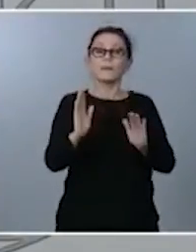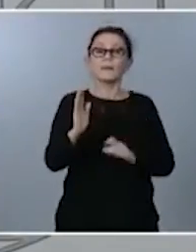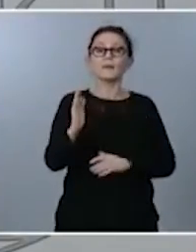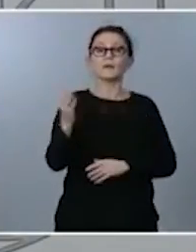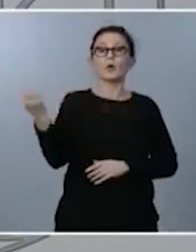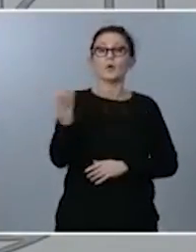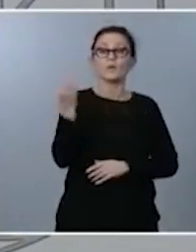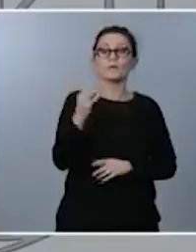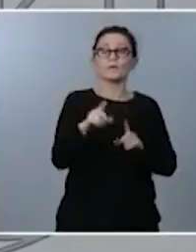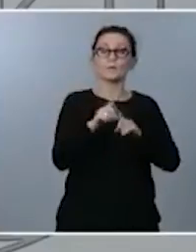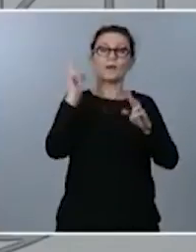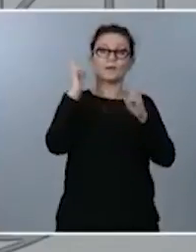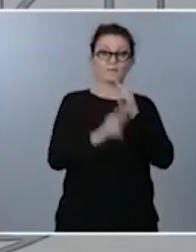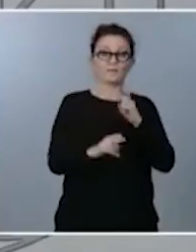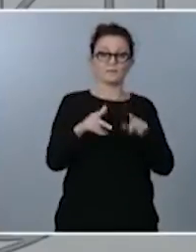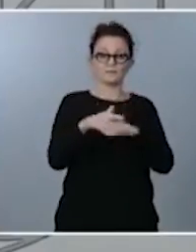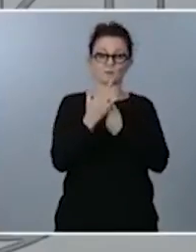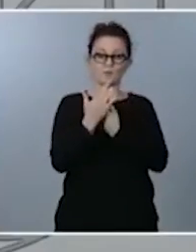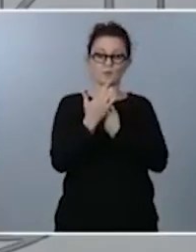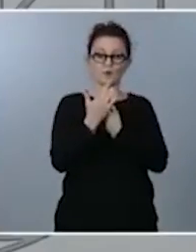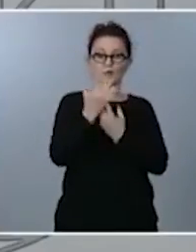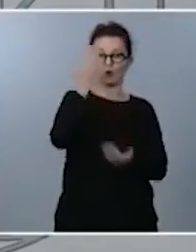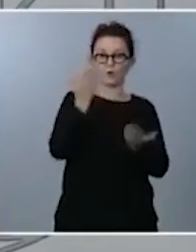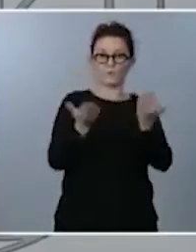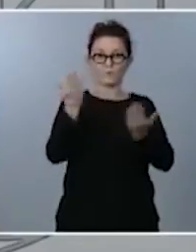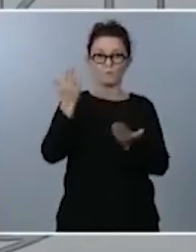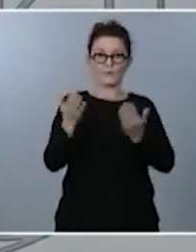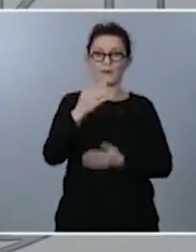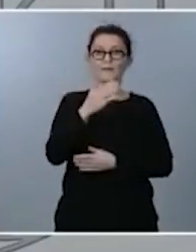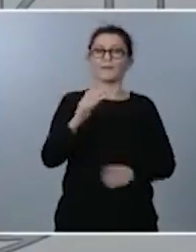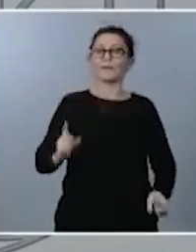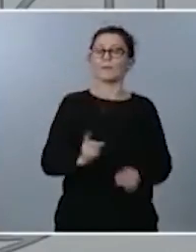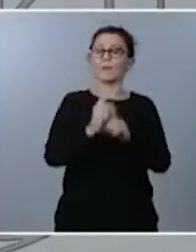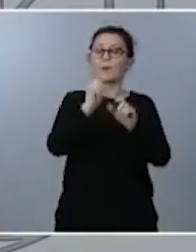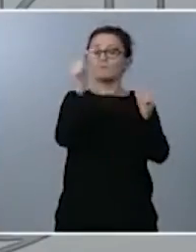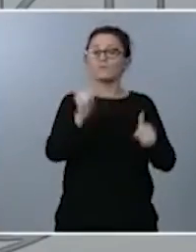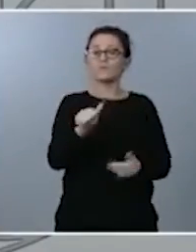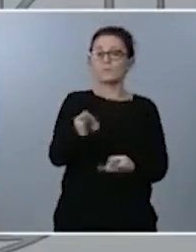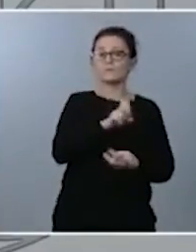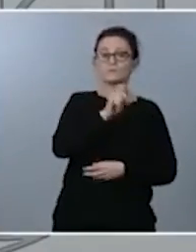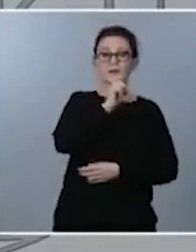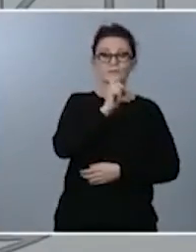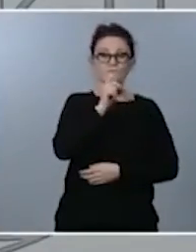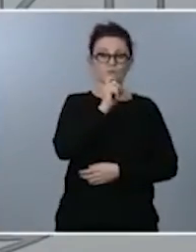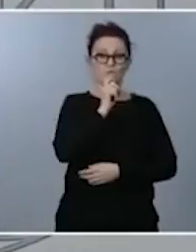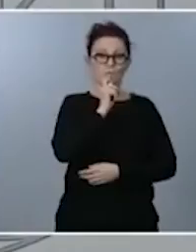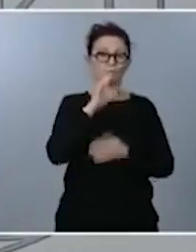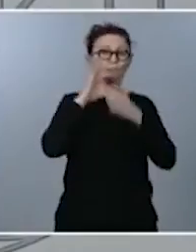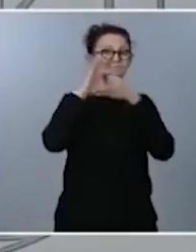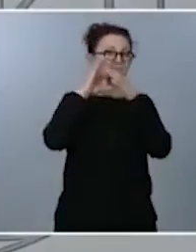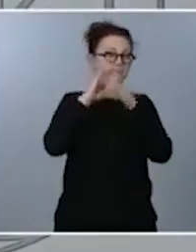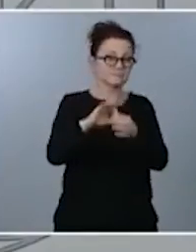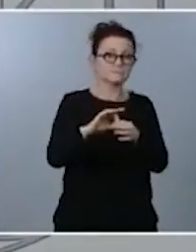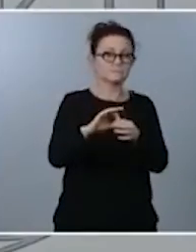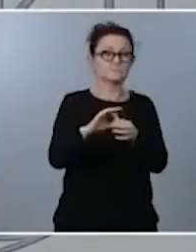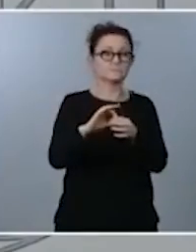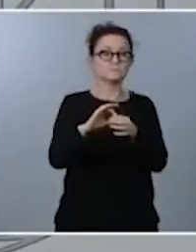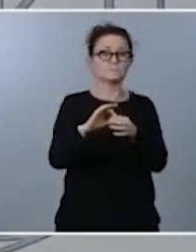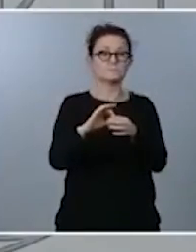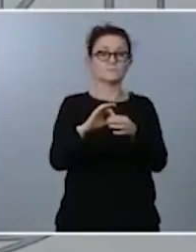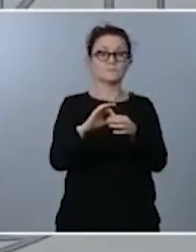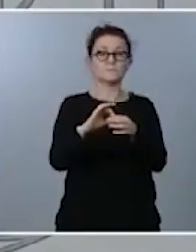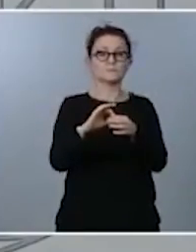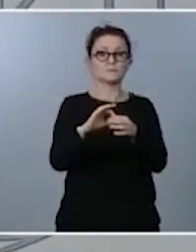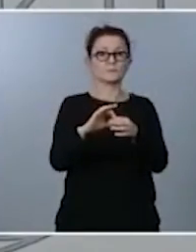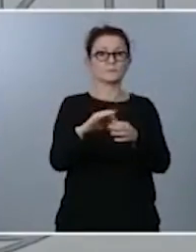igual en qué figura fiscal en este caso en concreto sobre este en concreto en donde prácticamente es inexistente